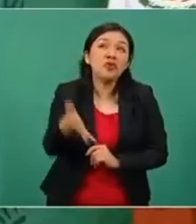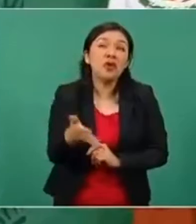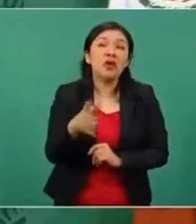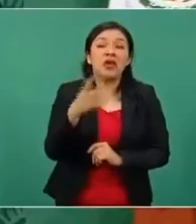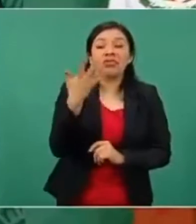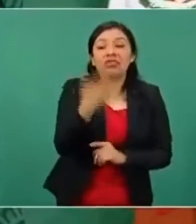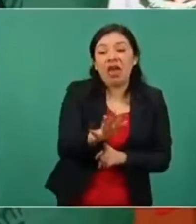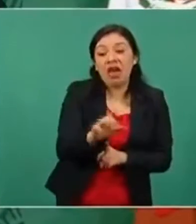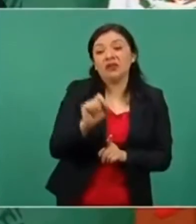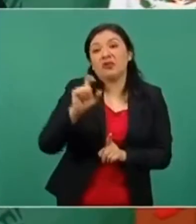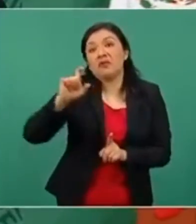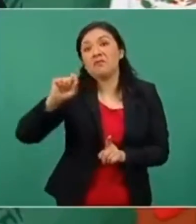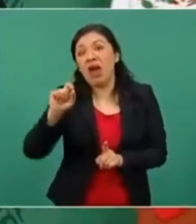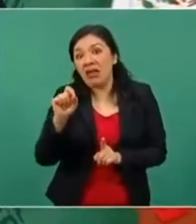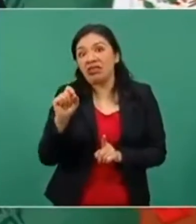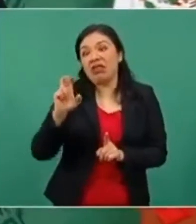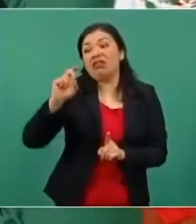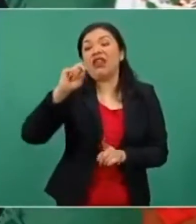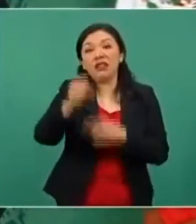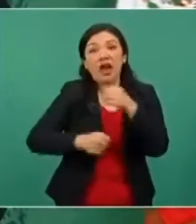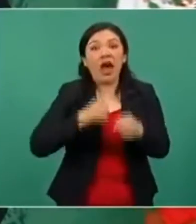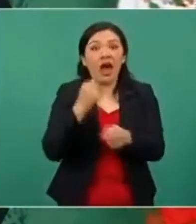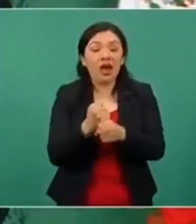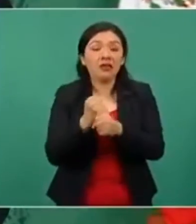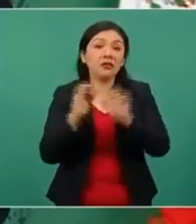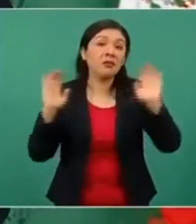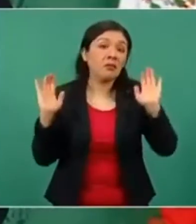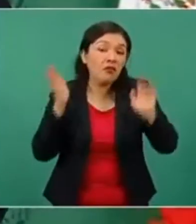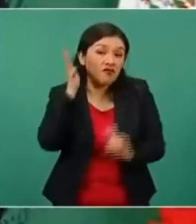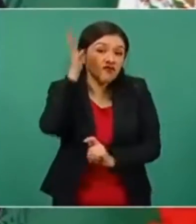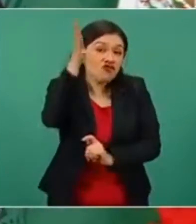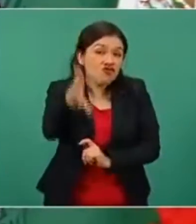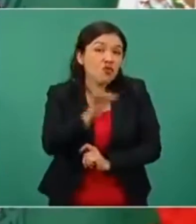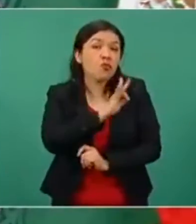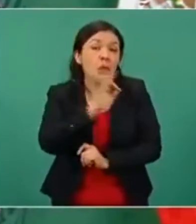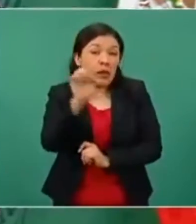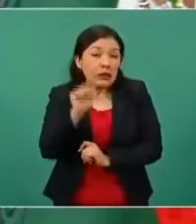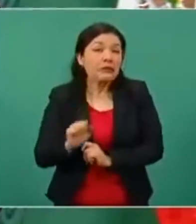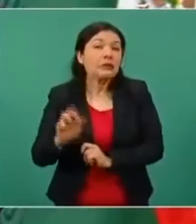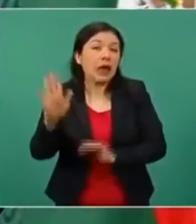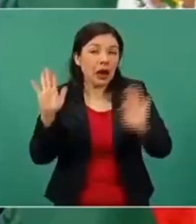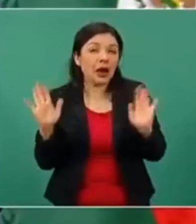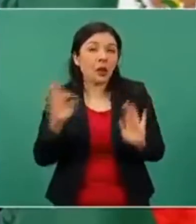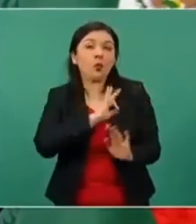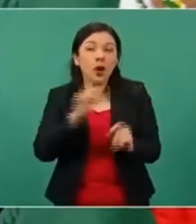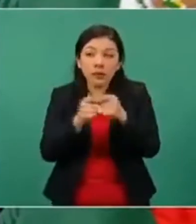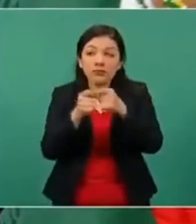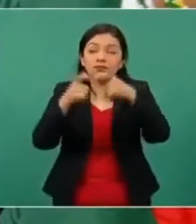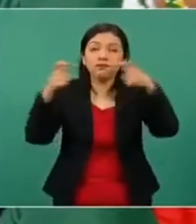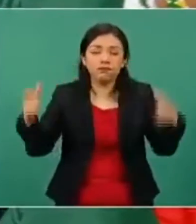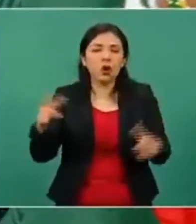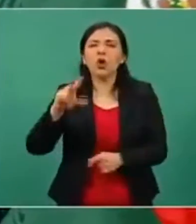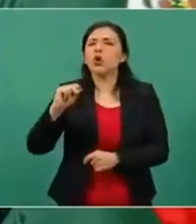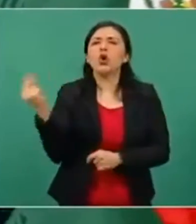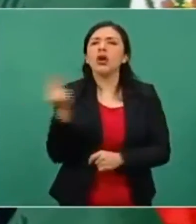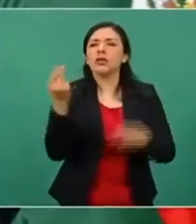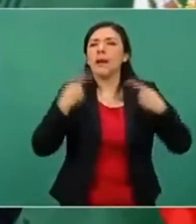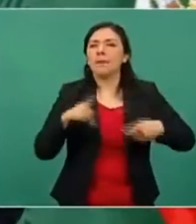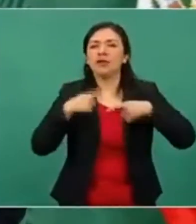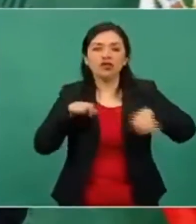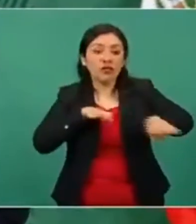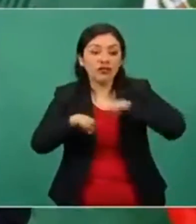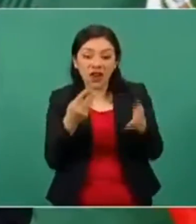pueda crecerse sin fuerza de trabajo. Ahora